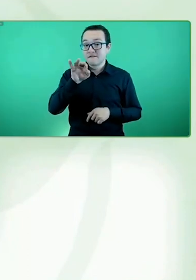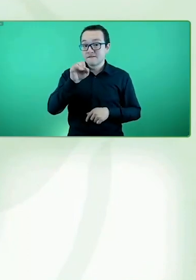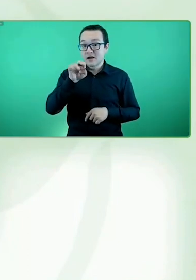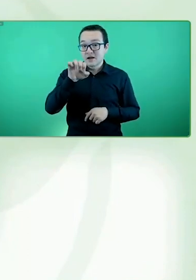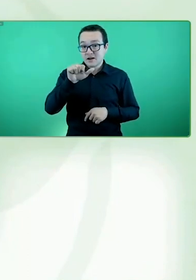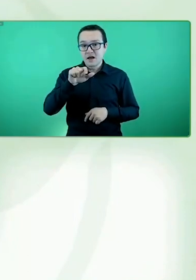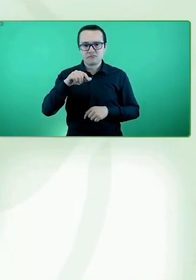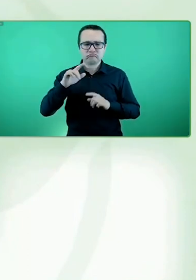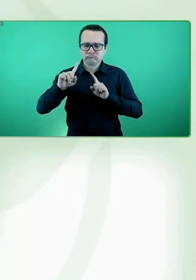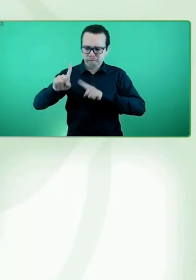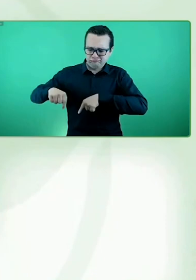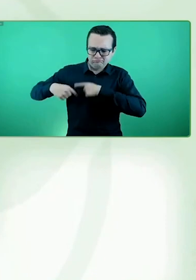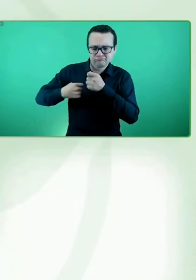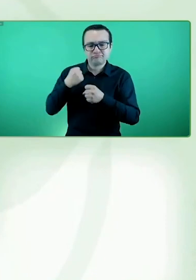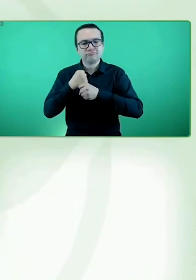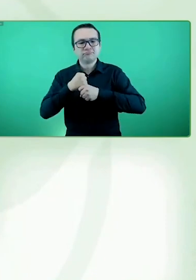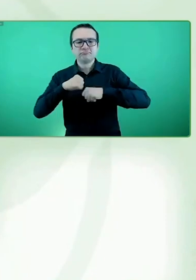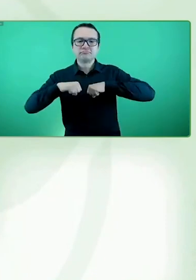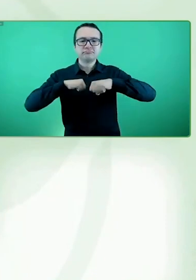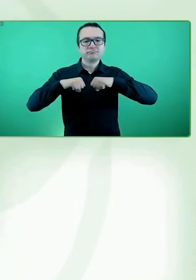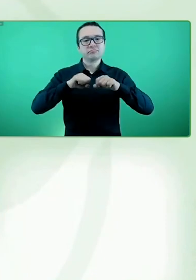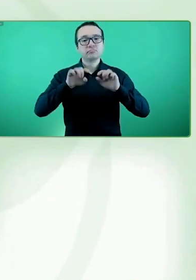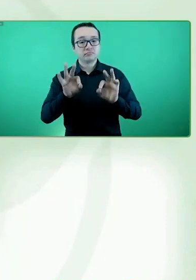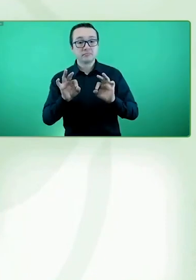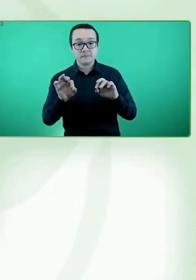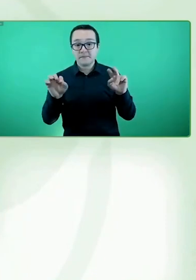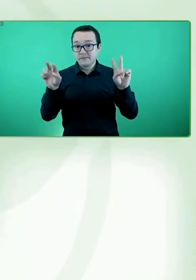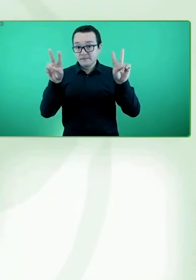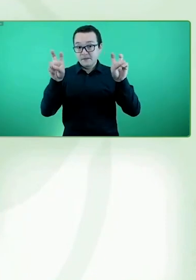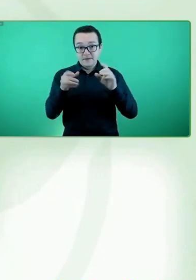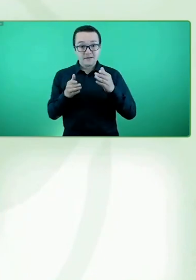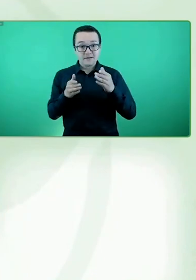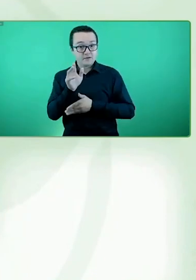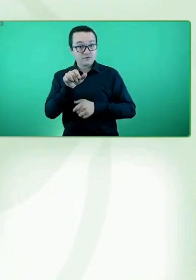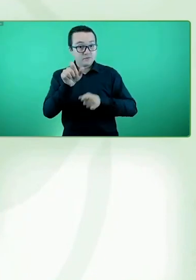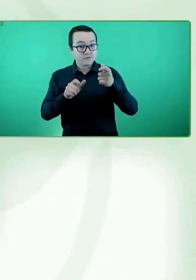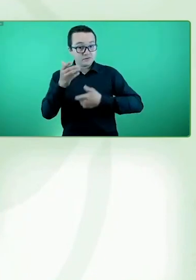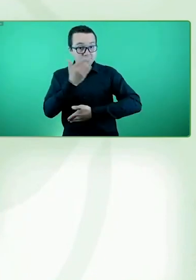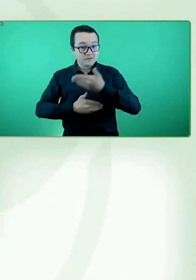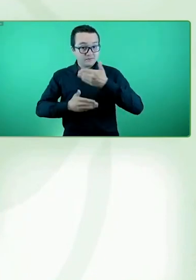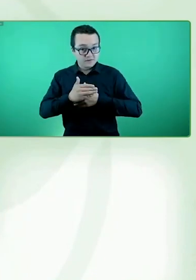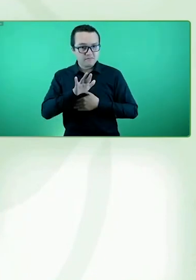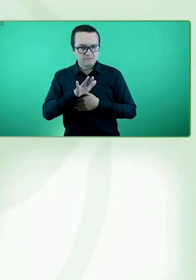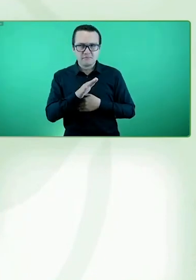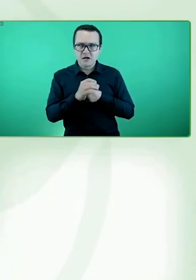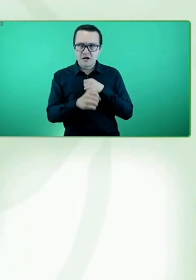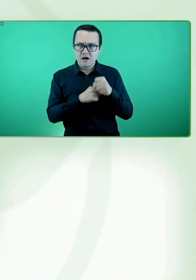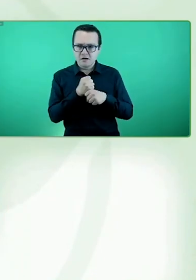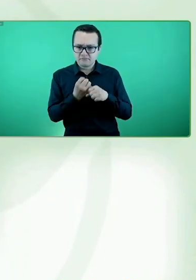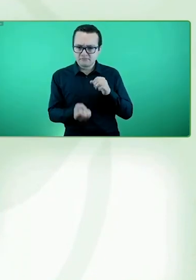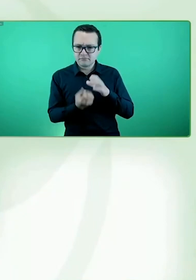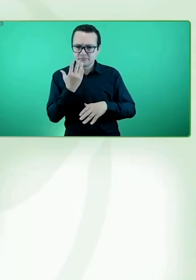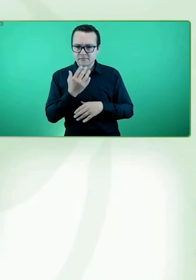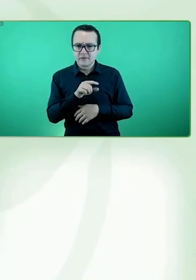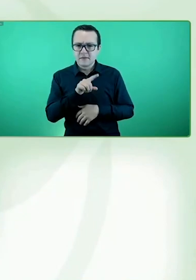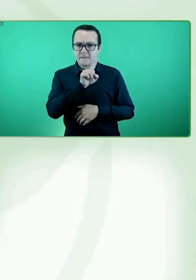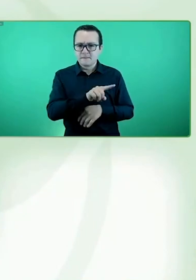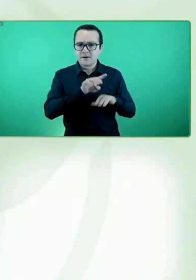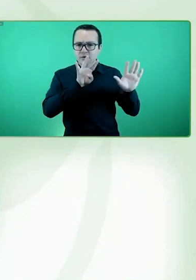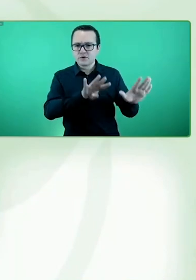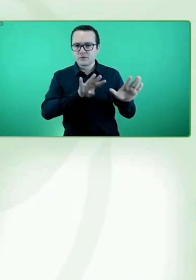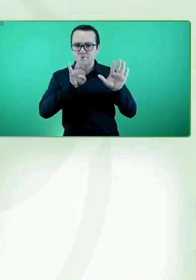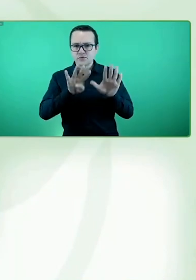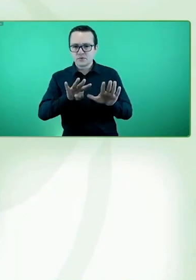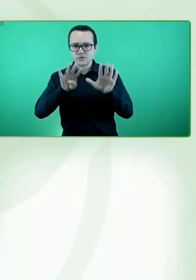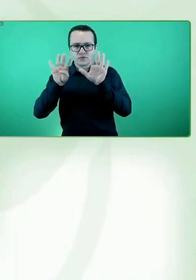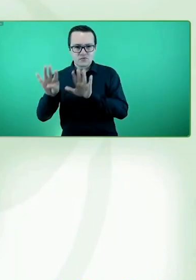promotora de los derechos de las personas con discapacidad, desde 1999, si es que recuerdo el año incorrecto desde su biografía,